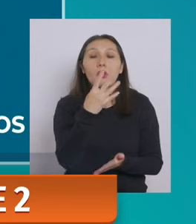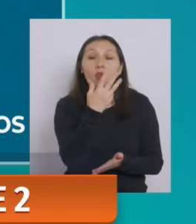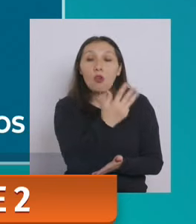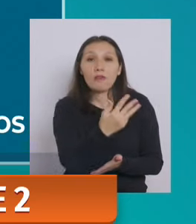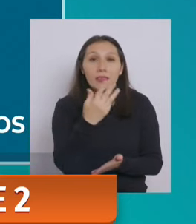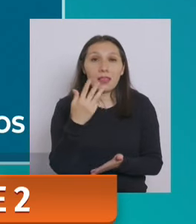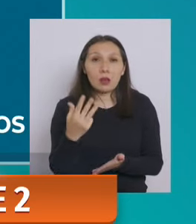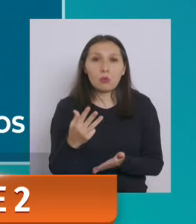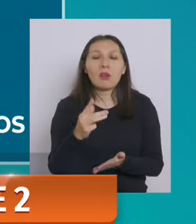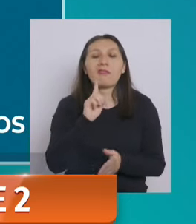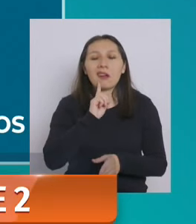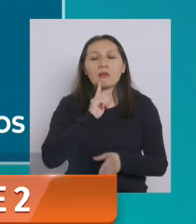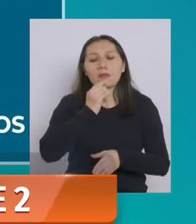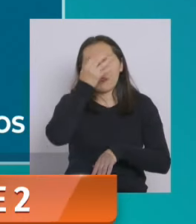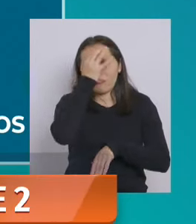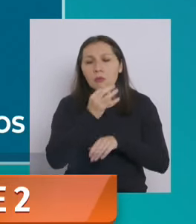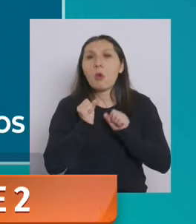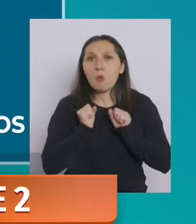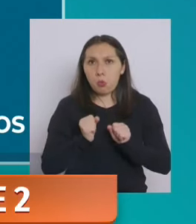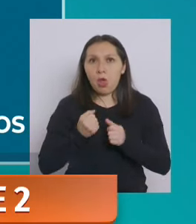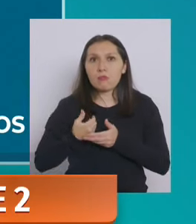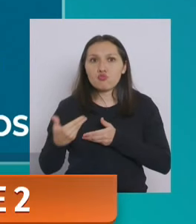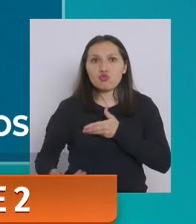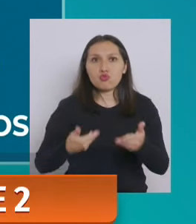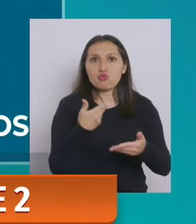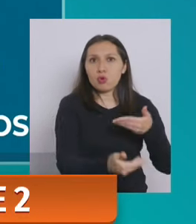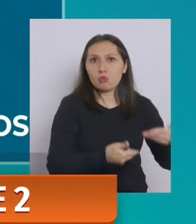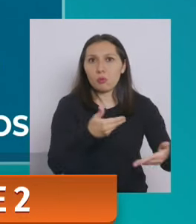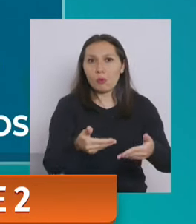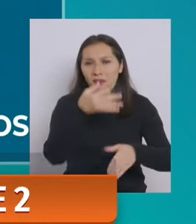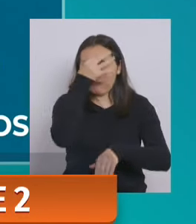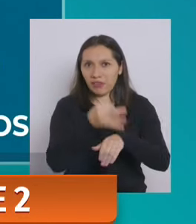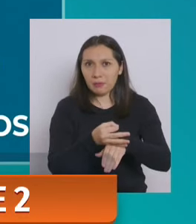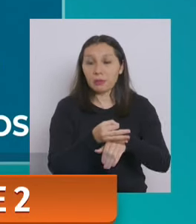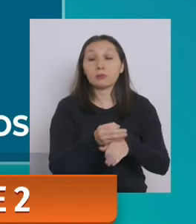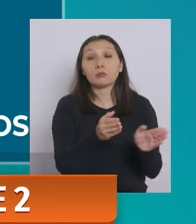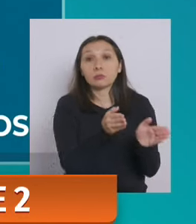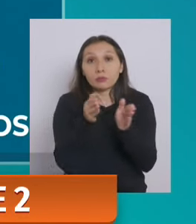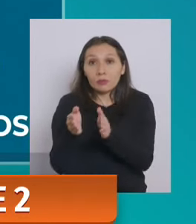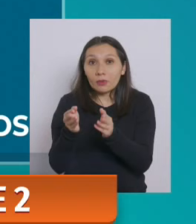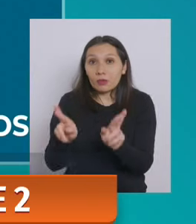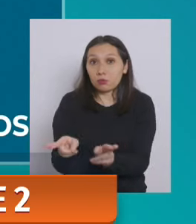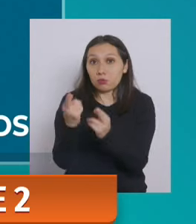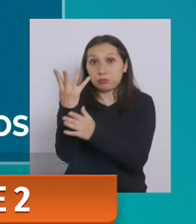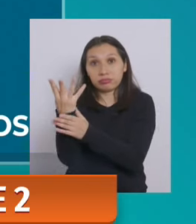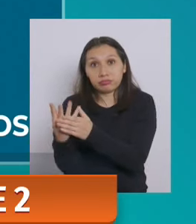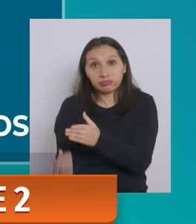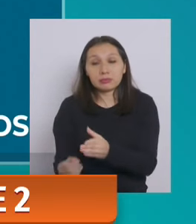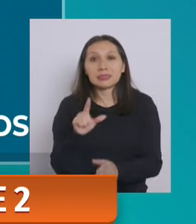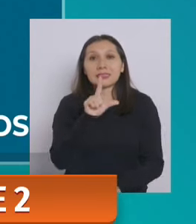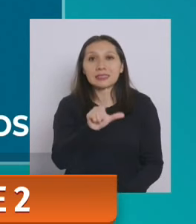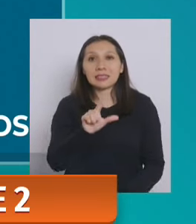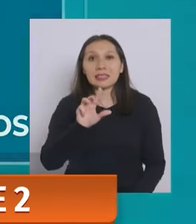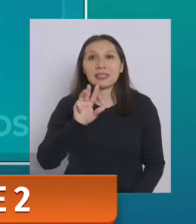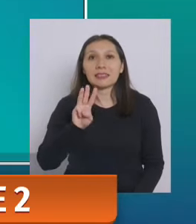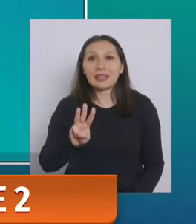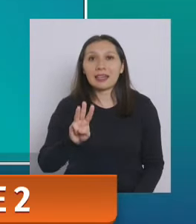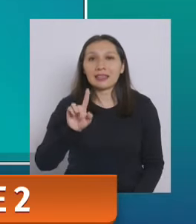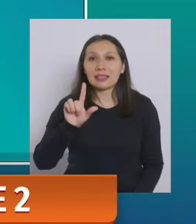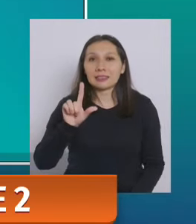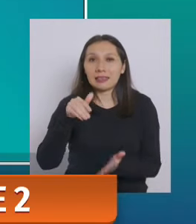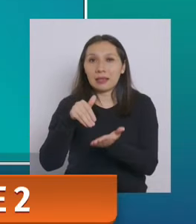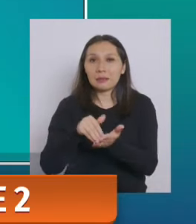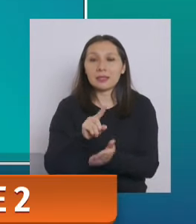nueve son casos activos los casos recuperados son setecientos treinta y siete mil